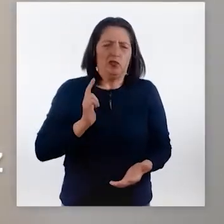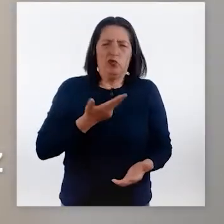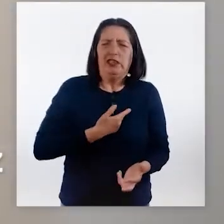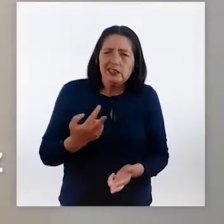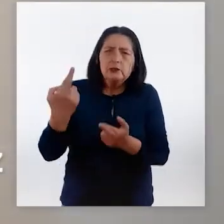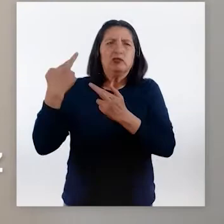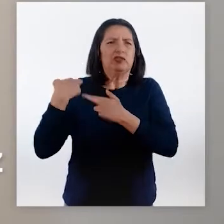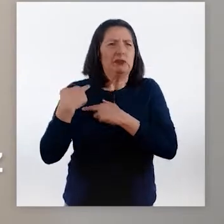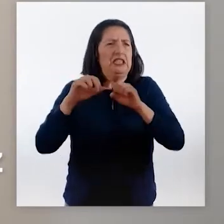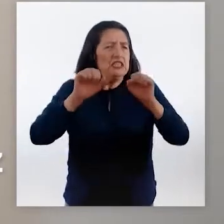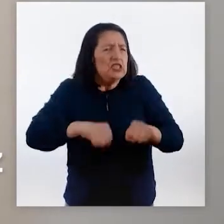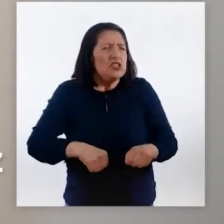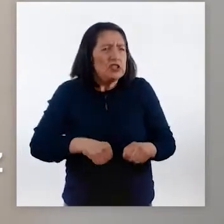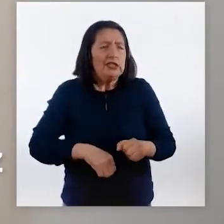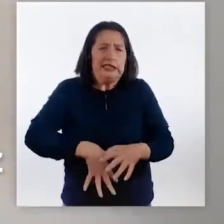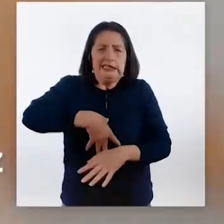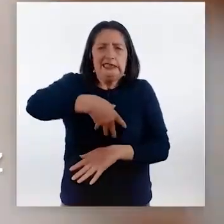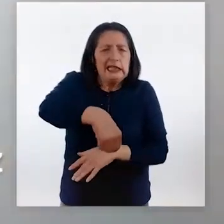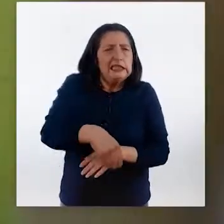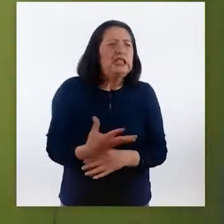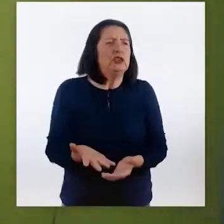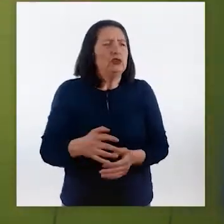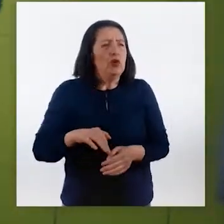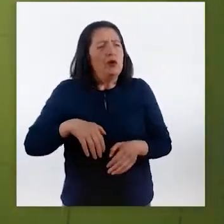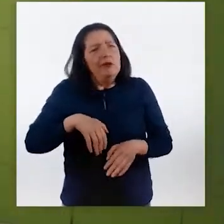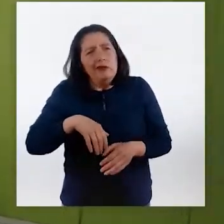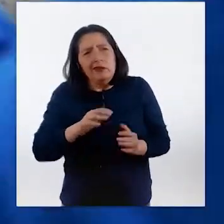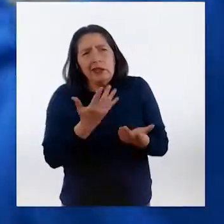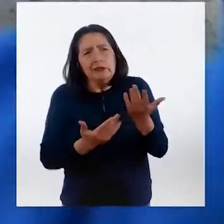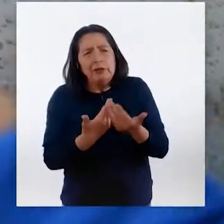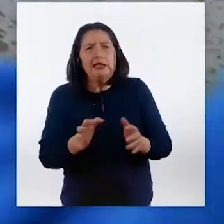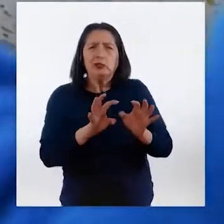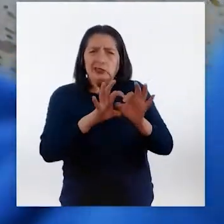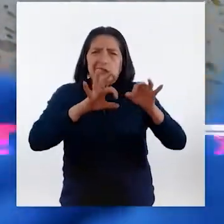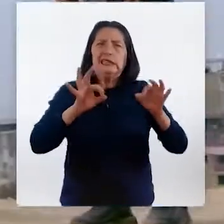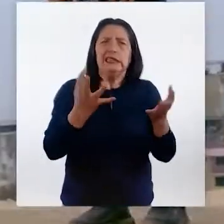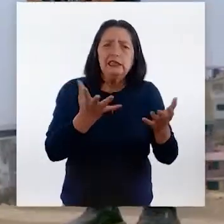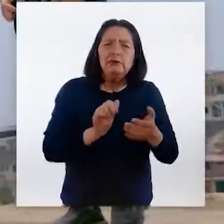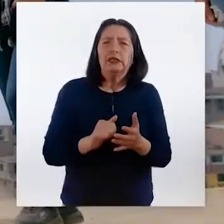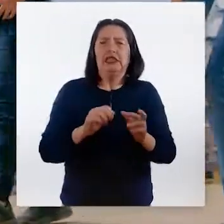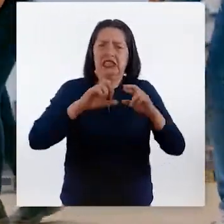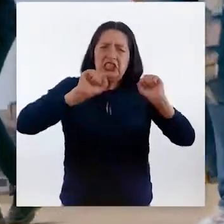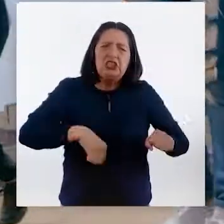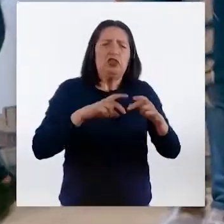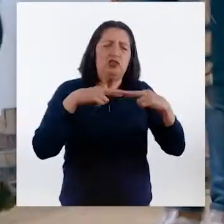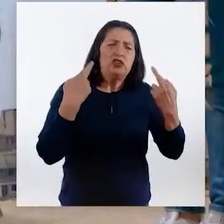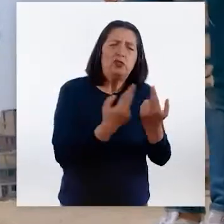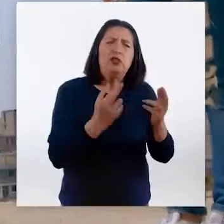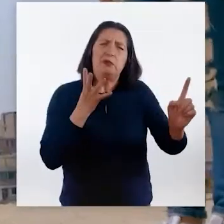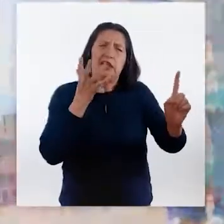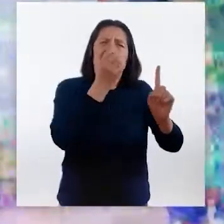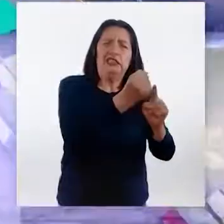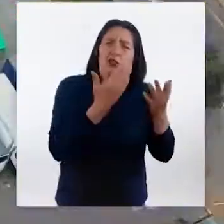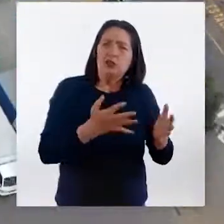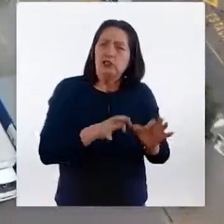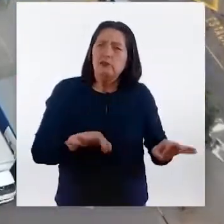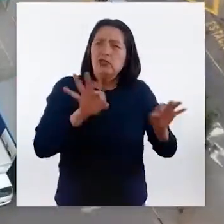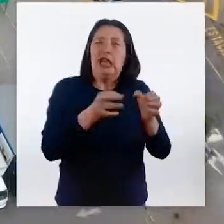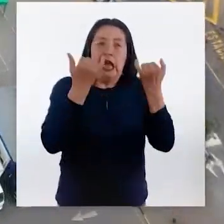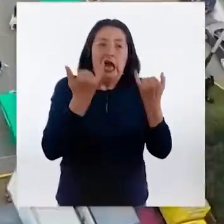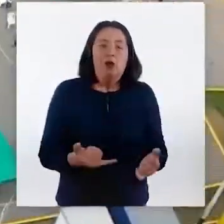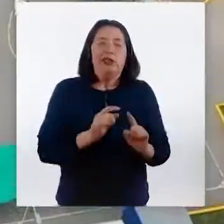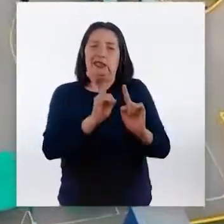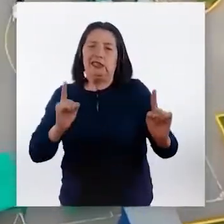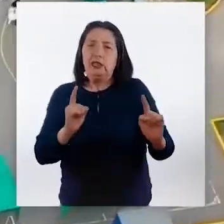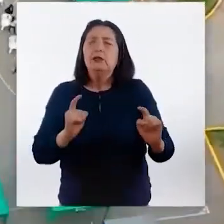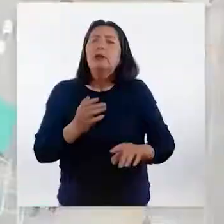futuro está en nuestras manos. Caminando con las manos limpias. Y aunque nos reunimos para lograr grandes cosas, es momento